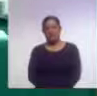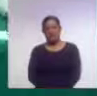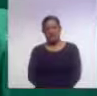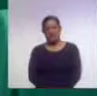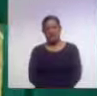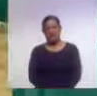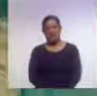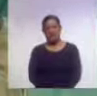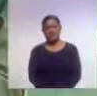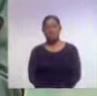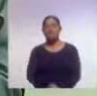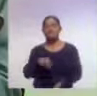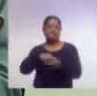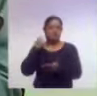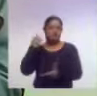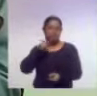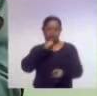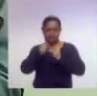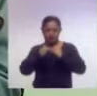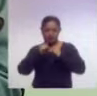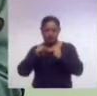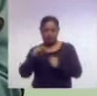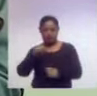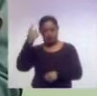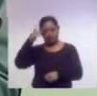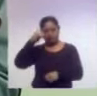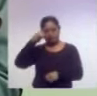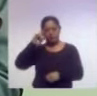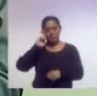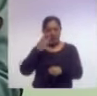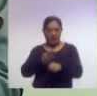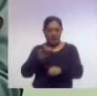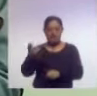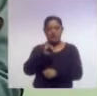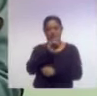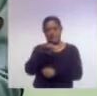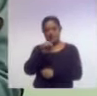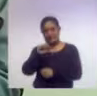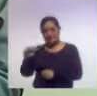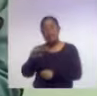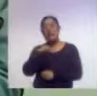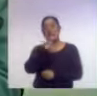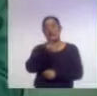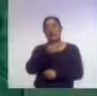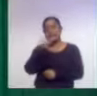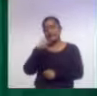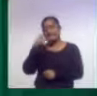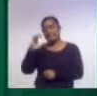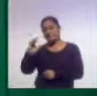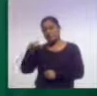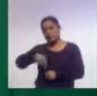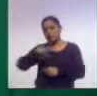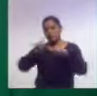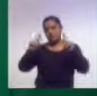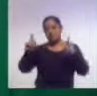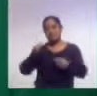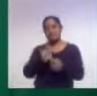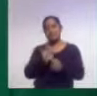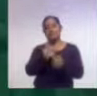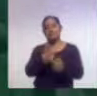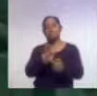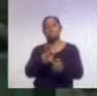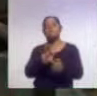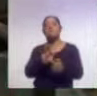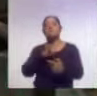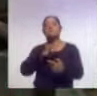En conferencia de prensa, el delegado del Instituto Mexicano del Seguro Social en Tlaxcala, Gabriel Pérez Corona, presentó los seguros que integran